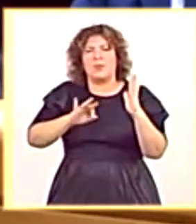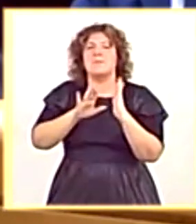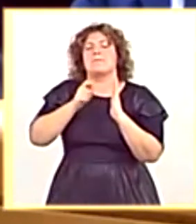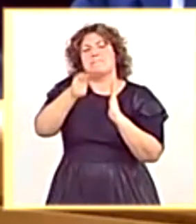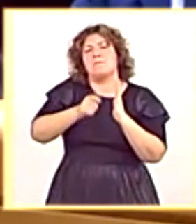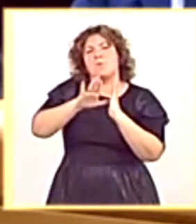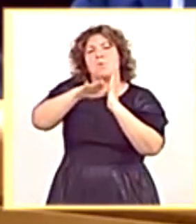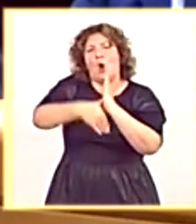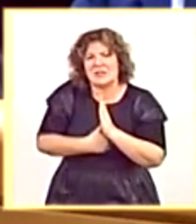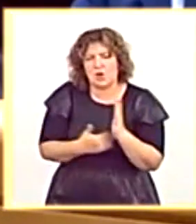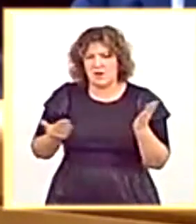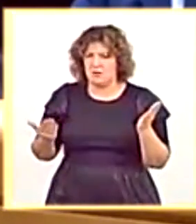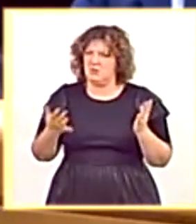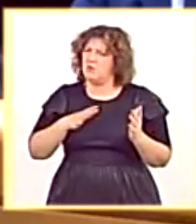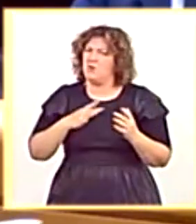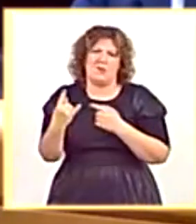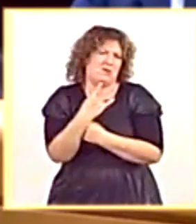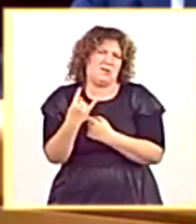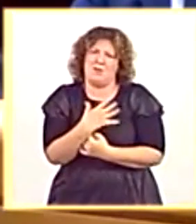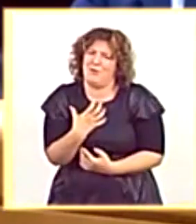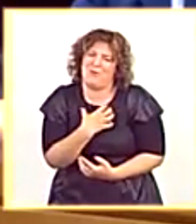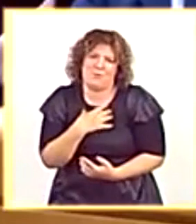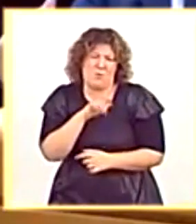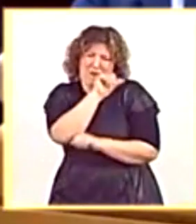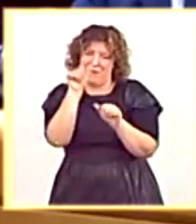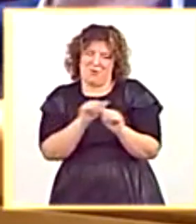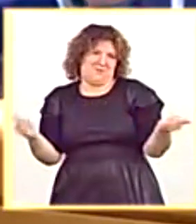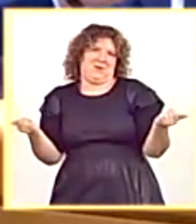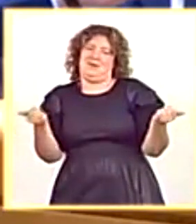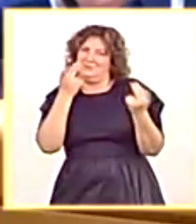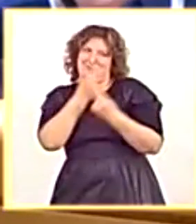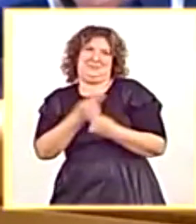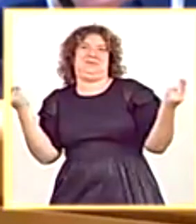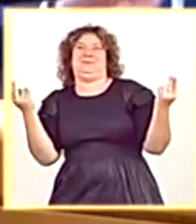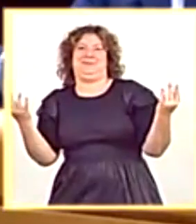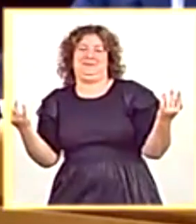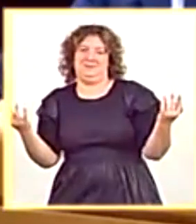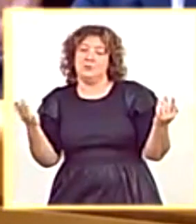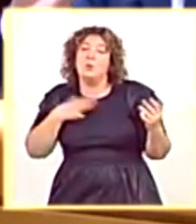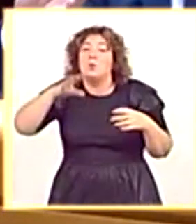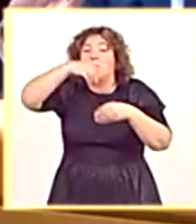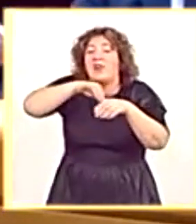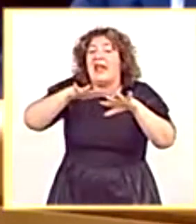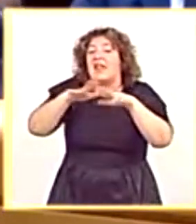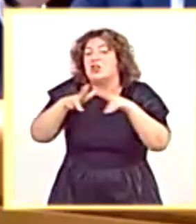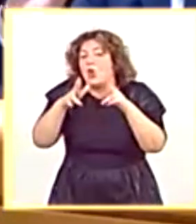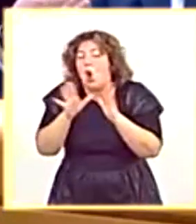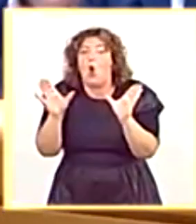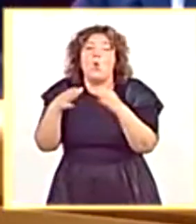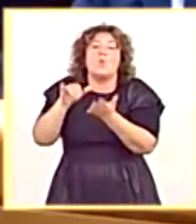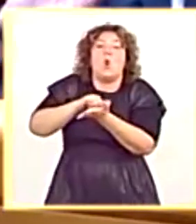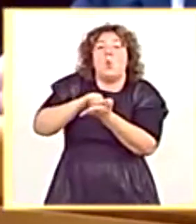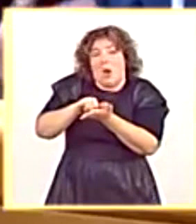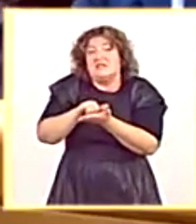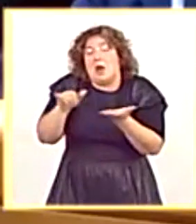familias en nuestro país. Usted no puede mentir de esta manera tan descarada. Al menos, a lo mejor, en las redes sociales y en los WhatsApps, en los grupos de